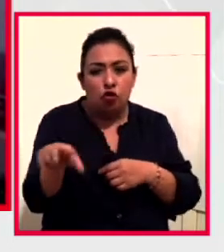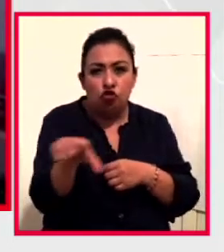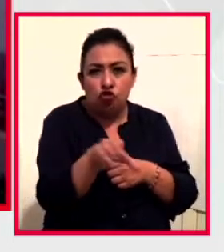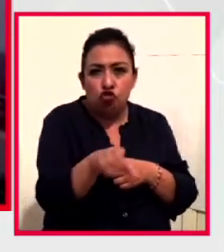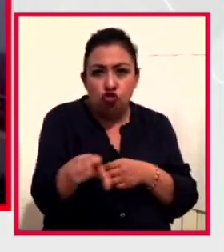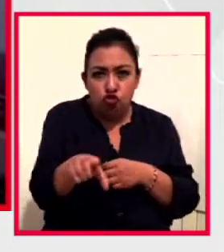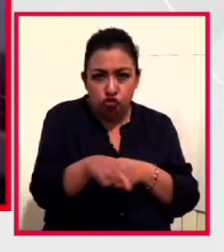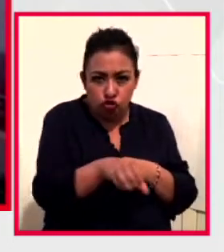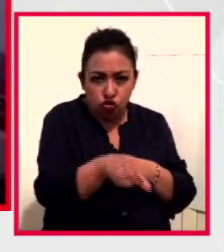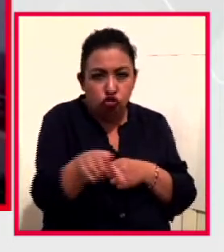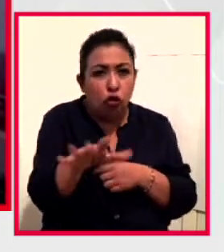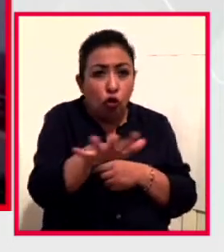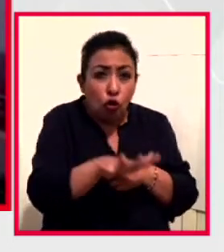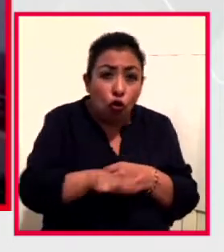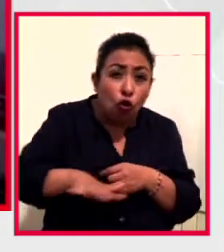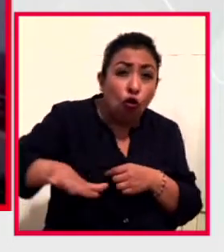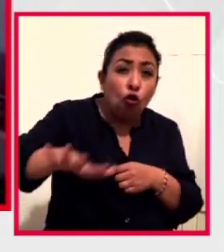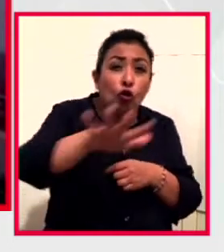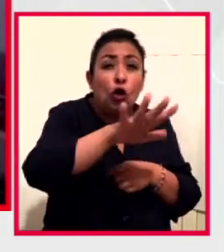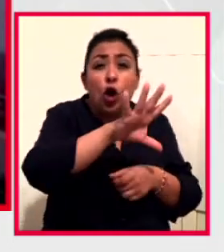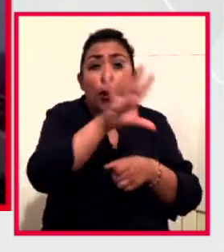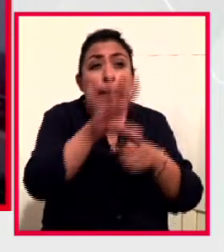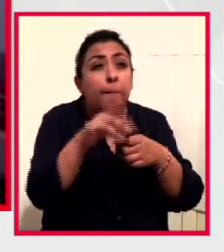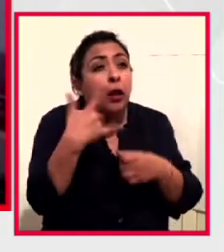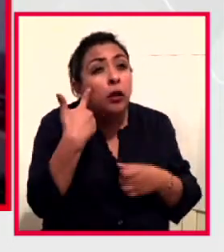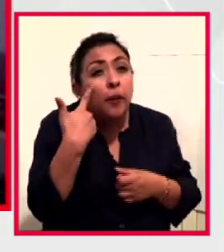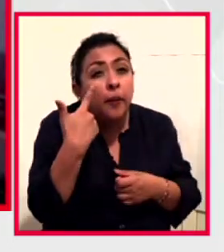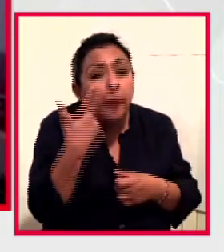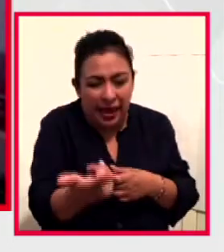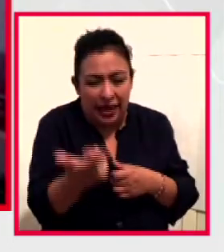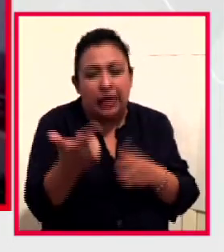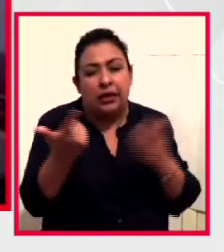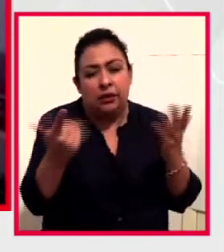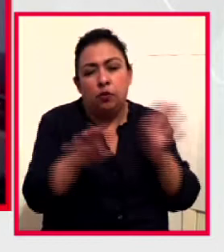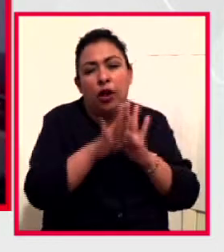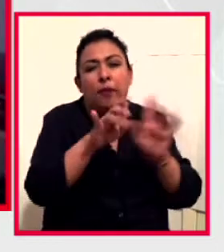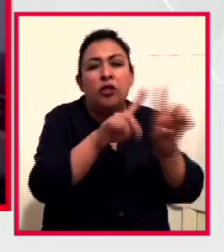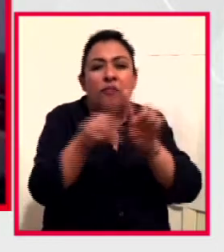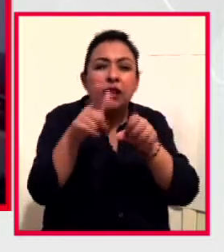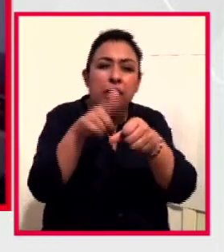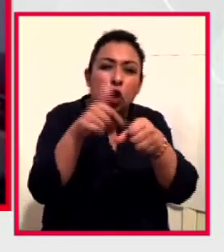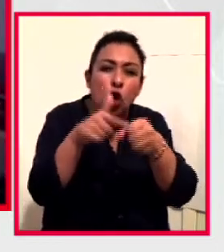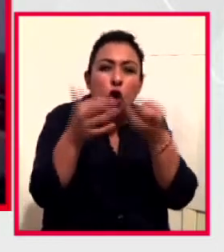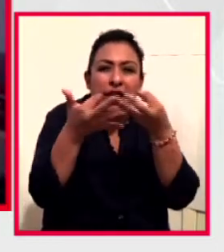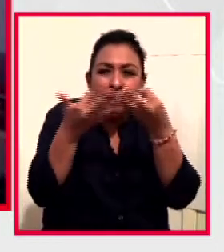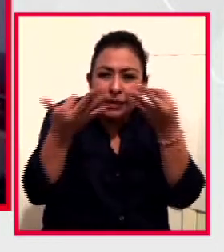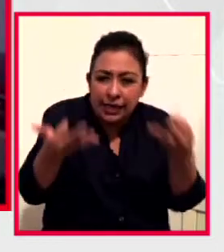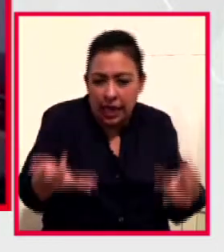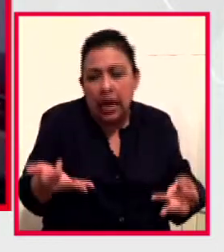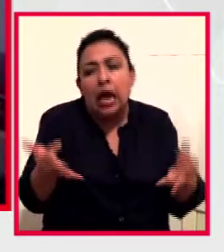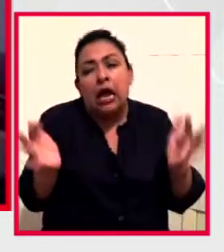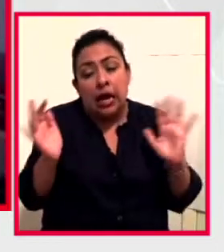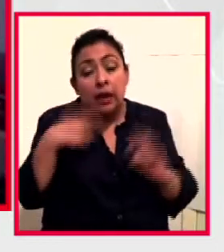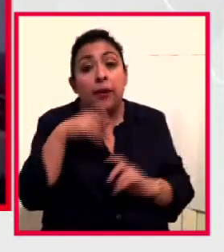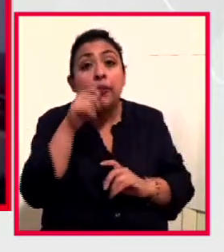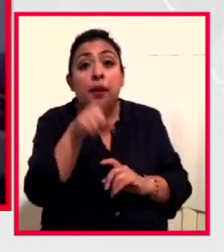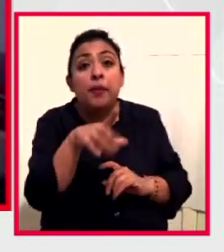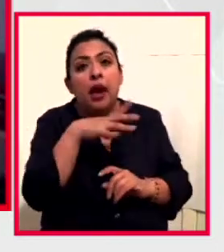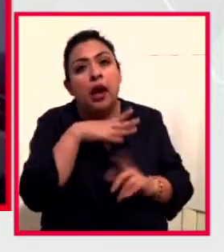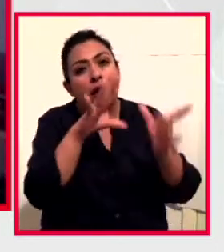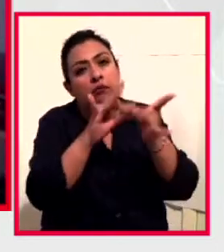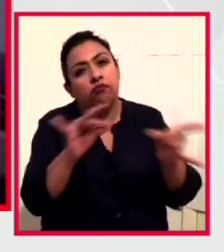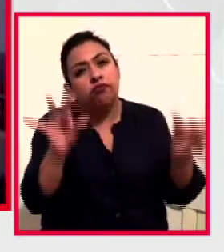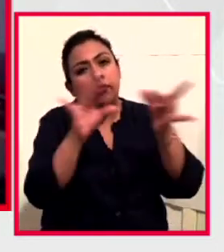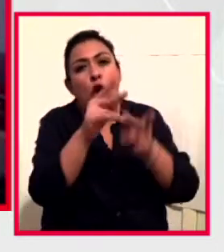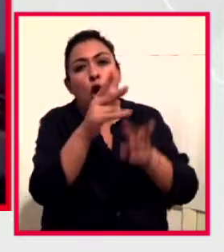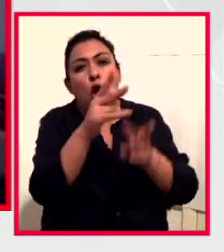el espacio. Es decir, puedes ver los distintos colores de la tierra y por ahí nos va narrando el arqueólogo